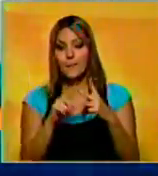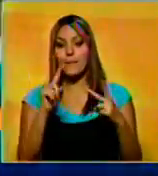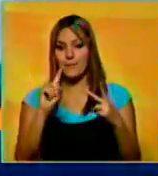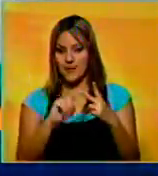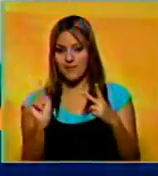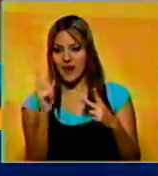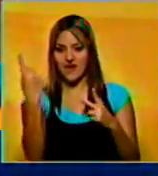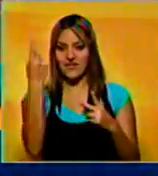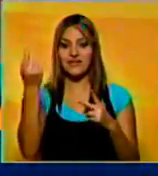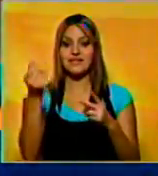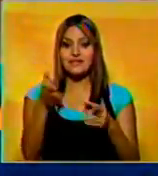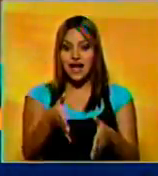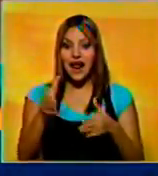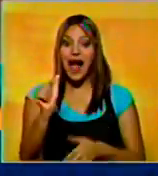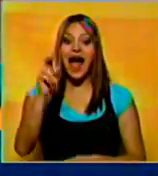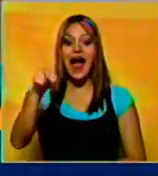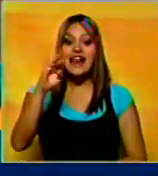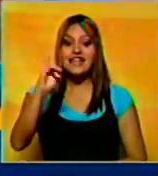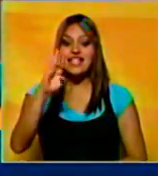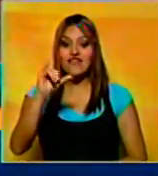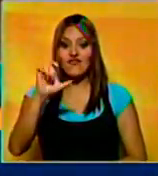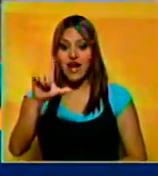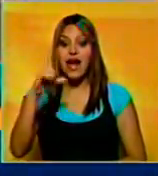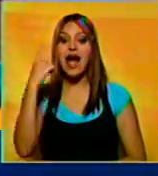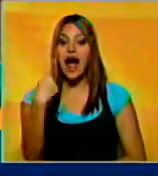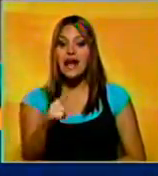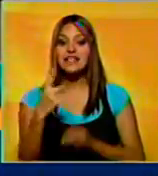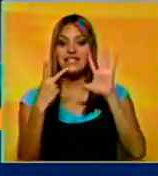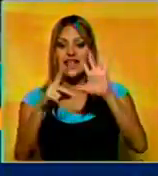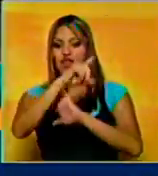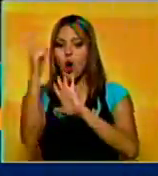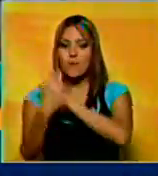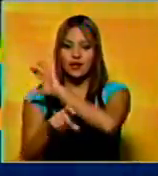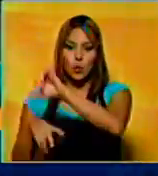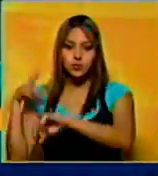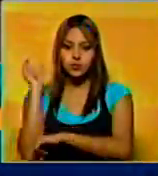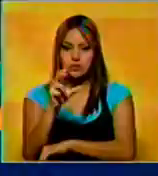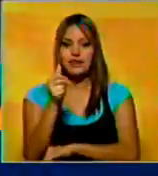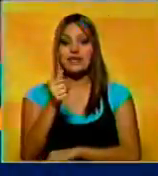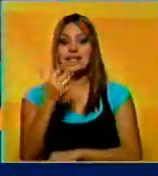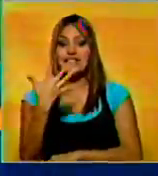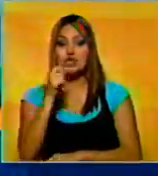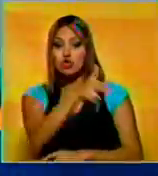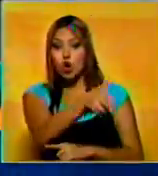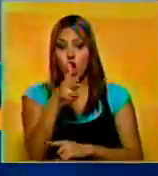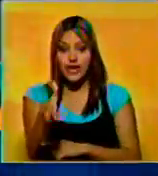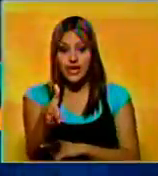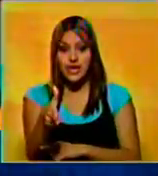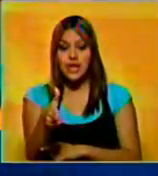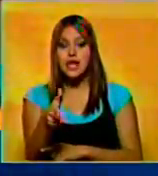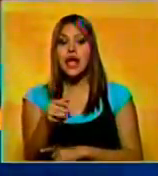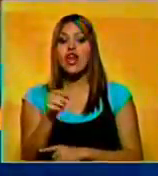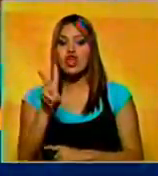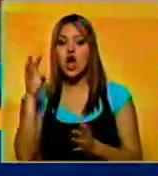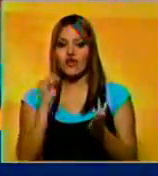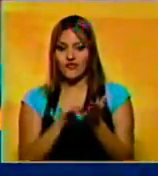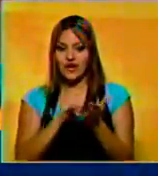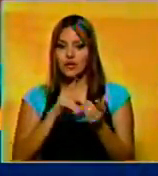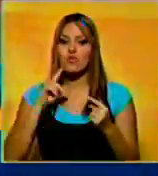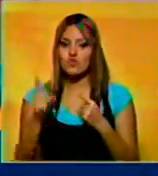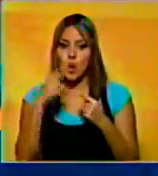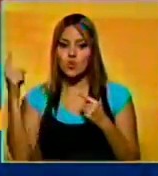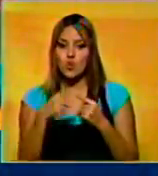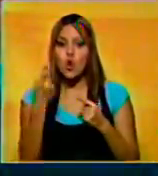victoria de la campaña tras dominar a los azulejos durante 7 innings completos, en los que permitió 5 hits y le anotaron un par de anotaciones.